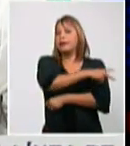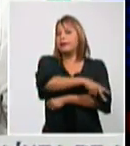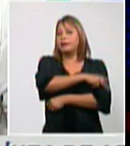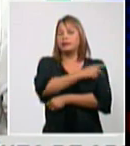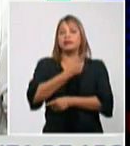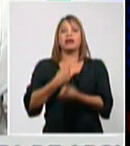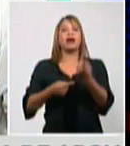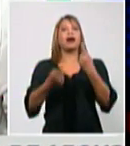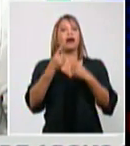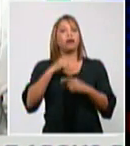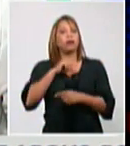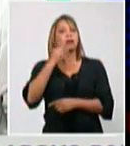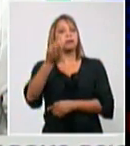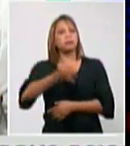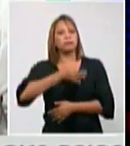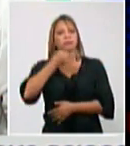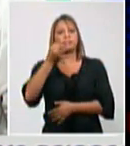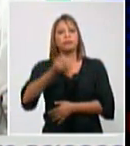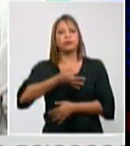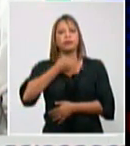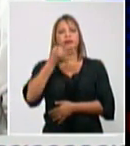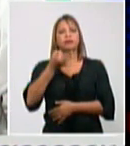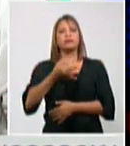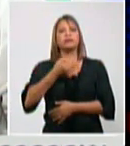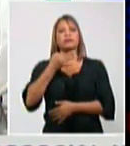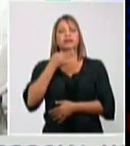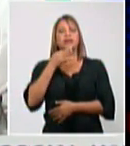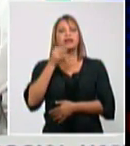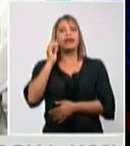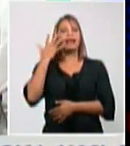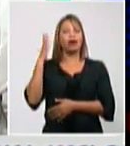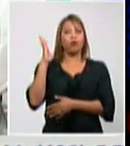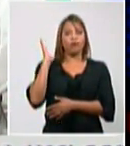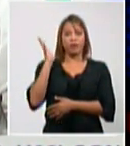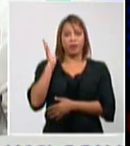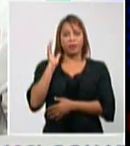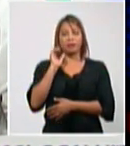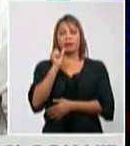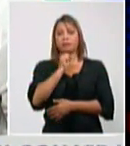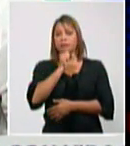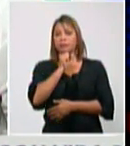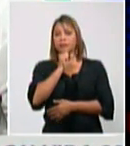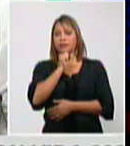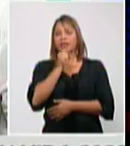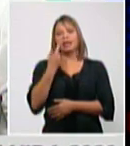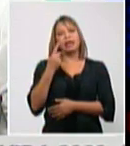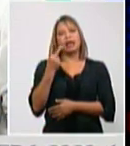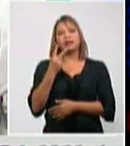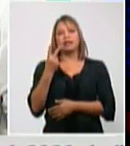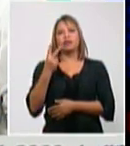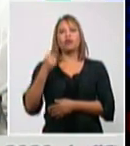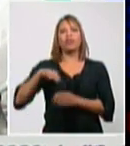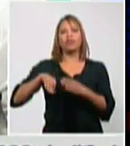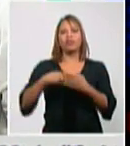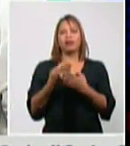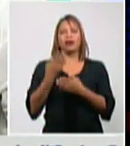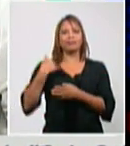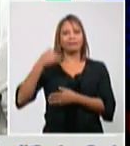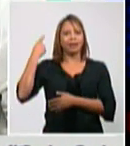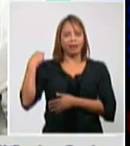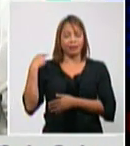creo que en la conferencia que dimos hace dos días pues se explicó